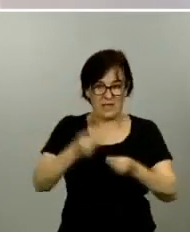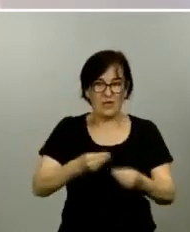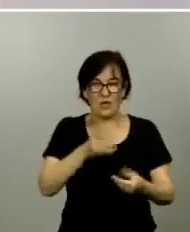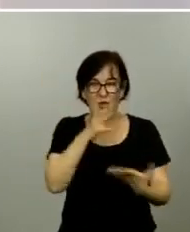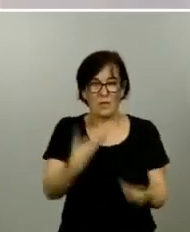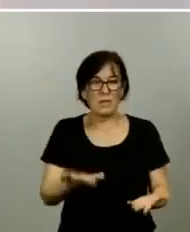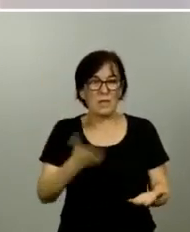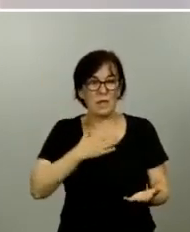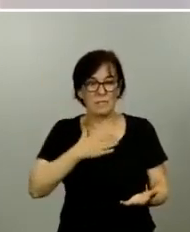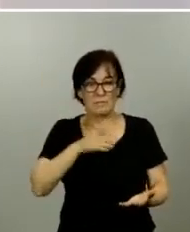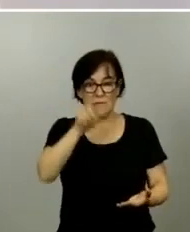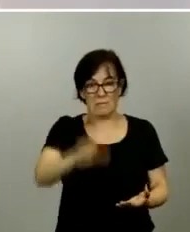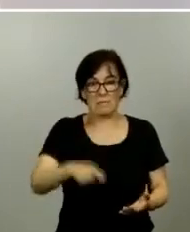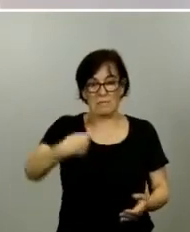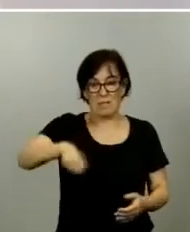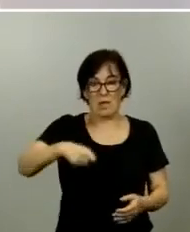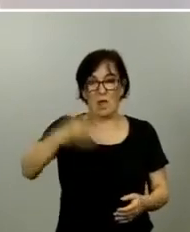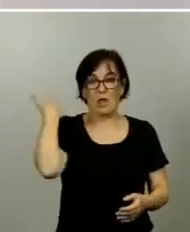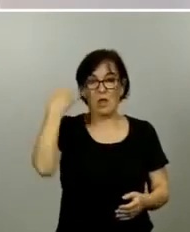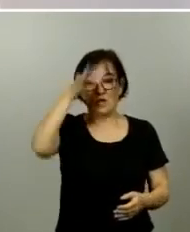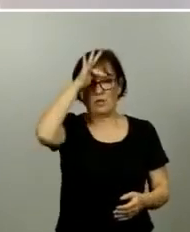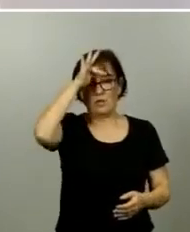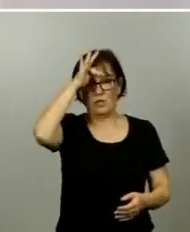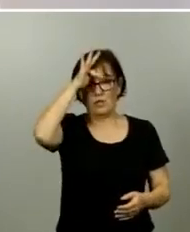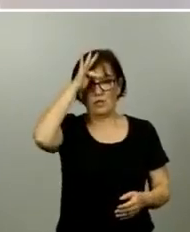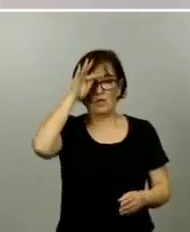presidente el domingo pasado en su